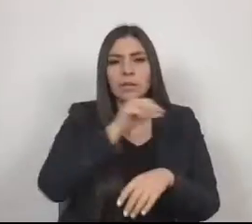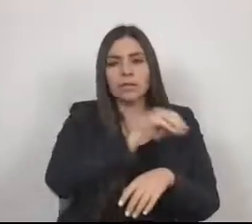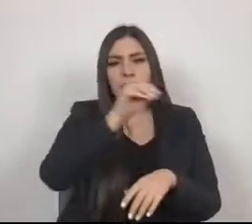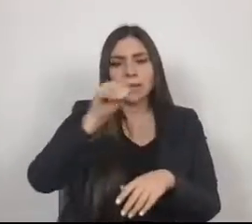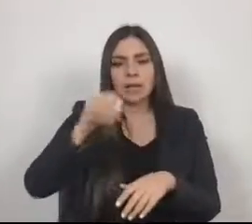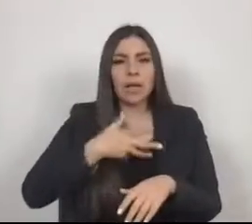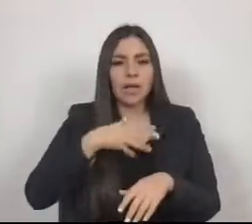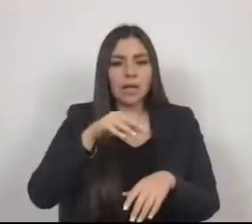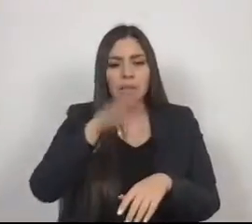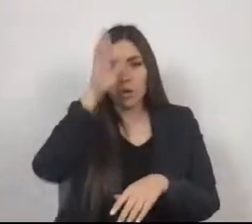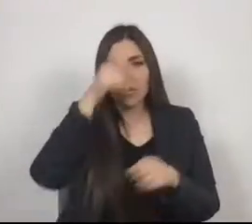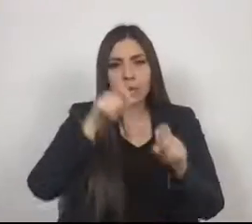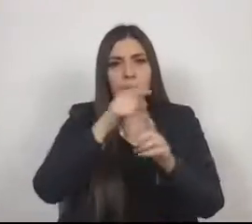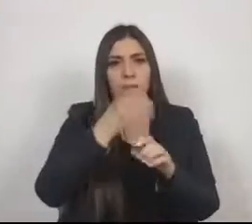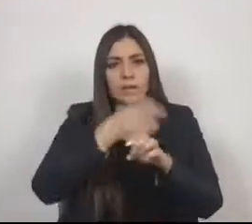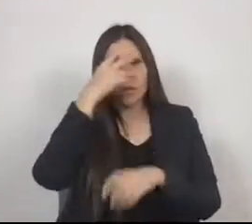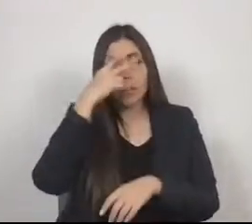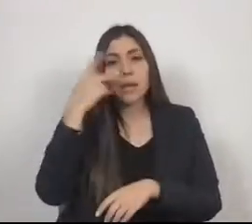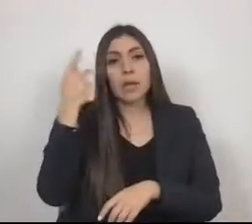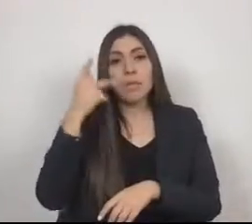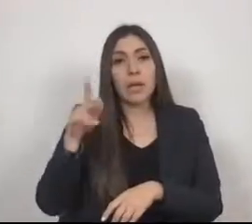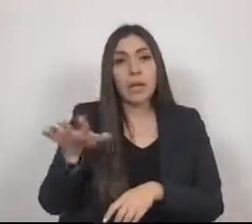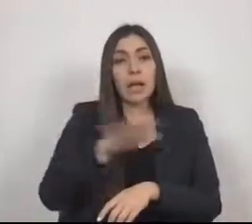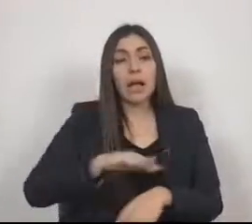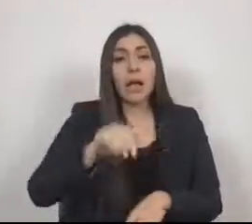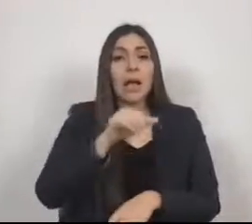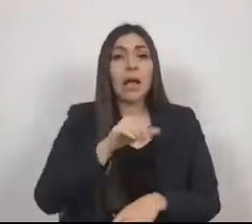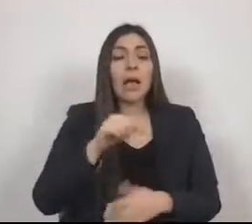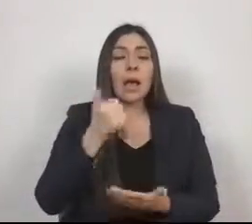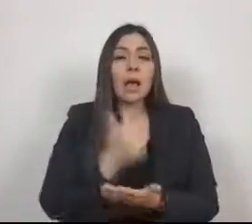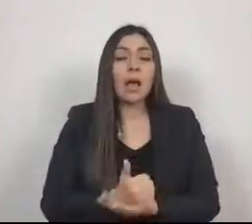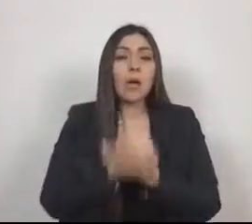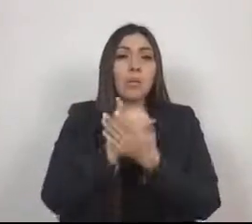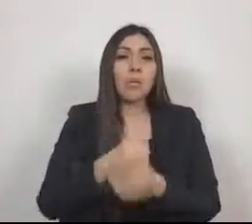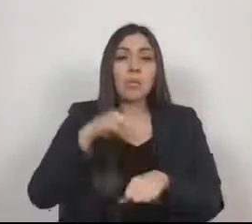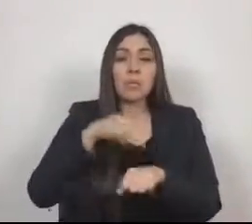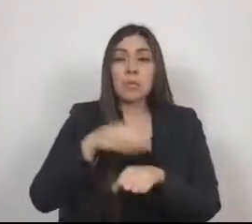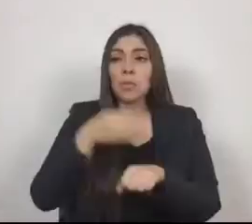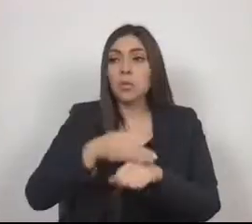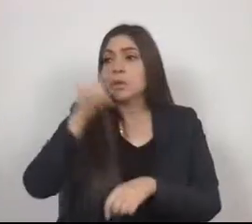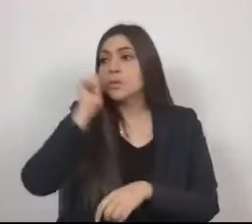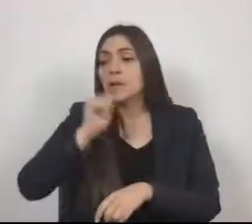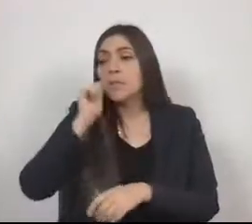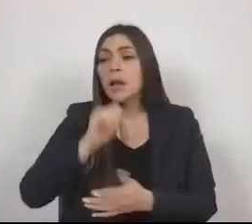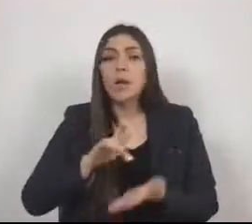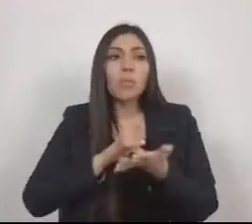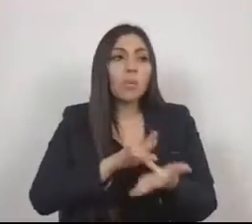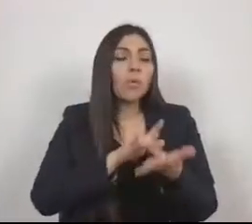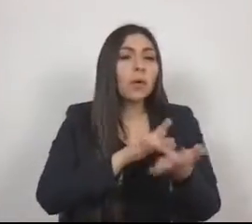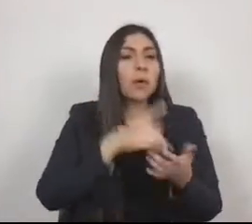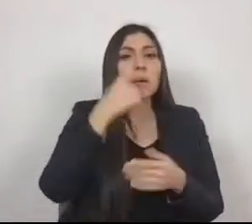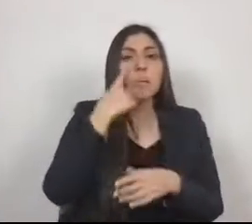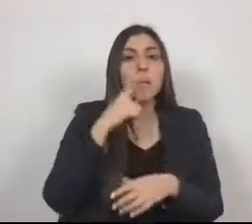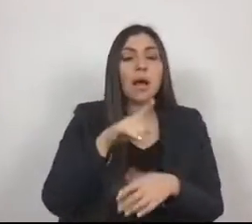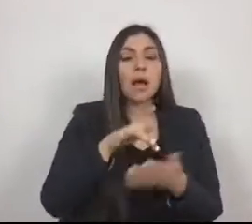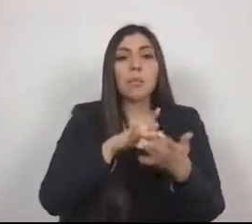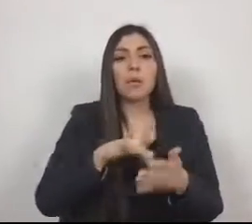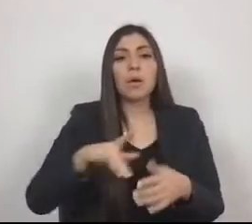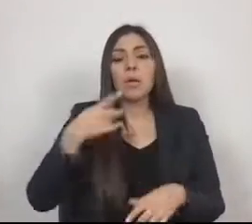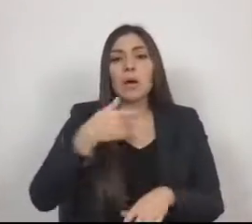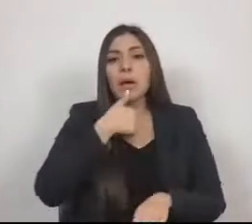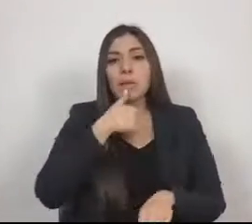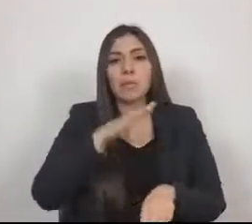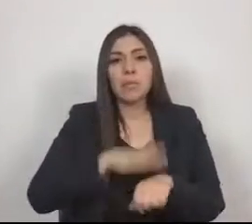ayuntamiento no siempre fue la autoridad más cercana para cumplir con la organización y el funcionamiento de la administración y el